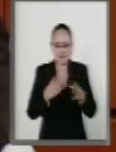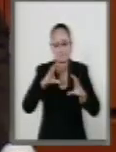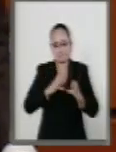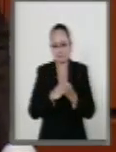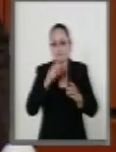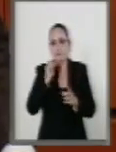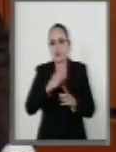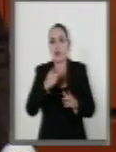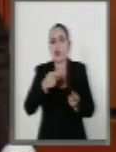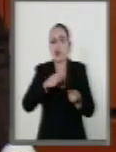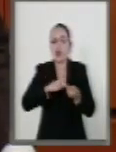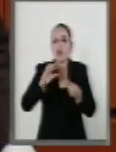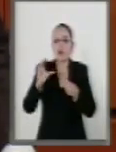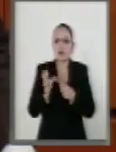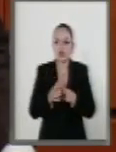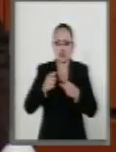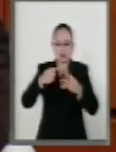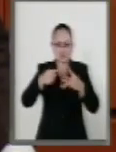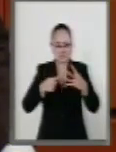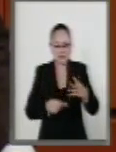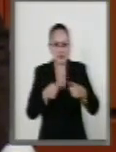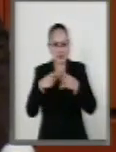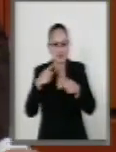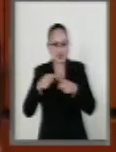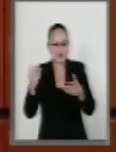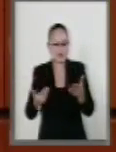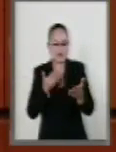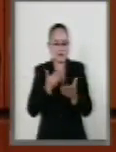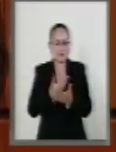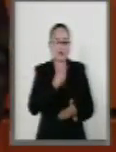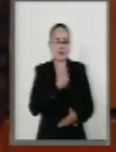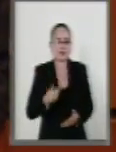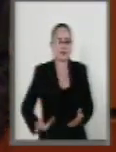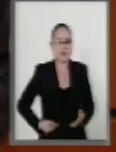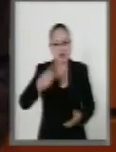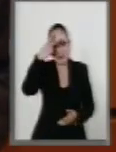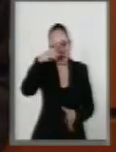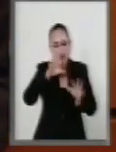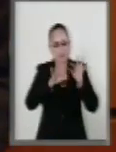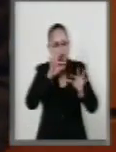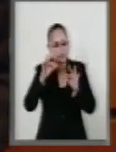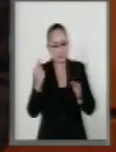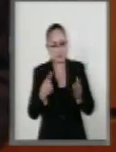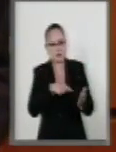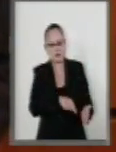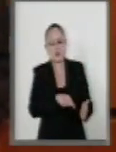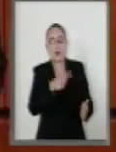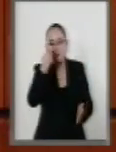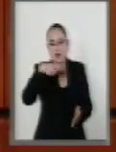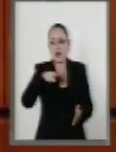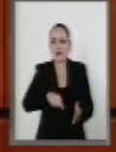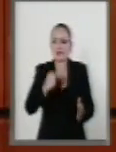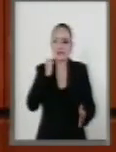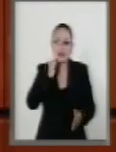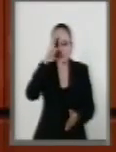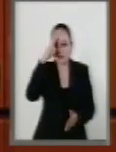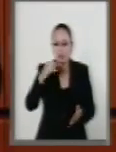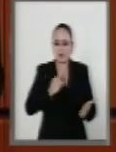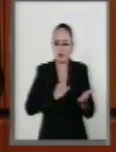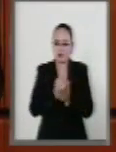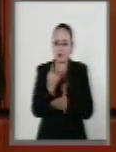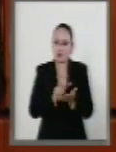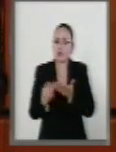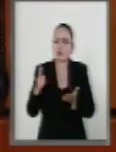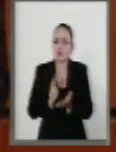y de la Comisión Nacional de Hidrocarburos, presentadas por el Ejecutivo para su ratificación en este Pleno. Asimismo,